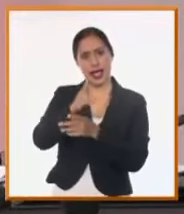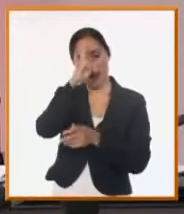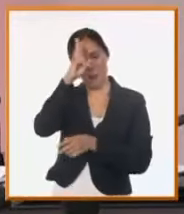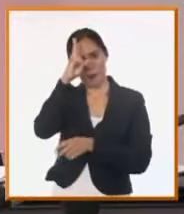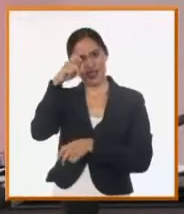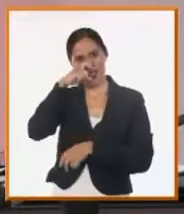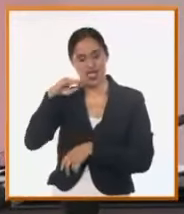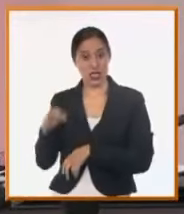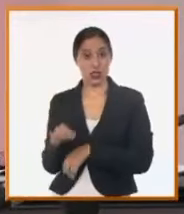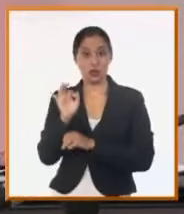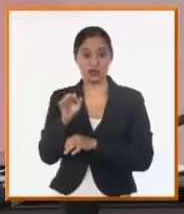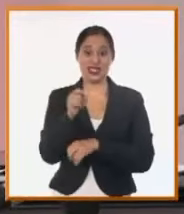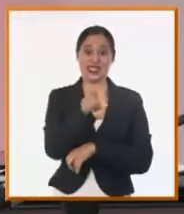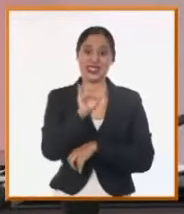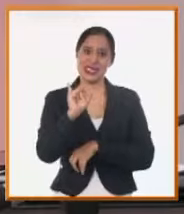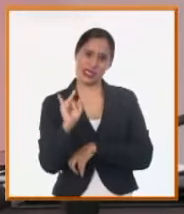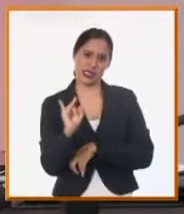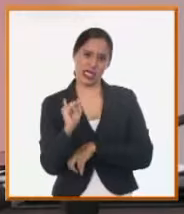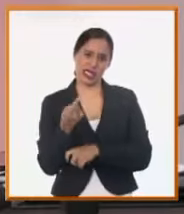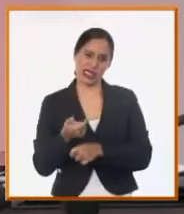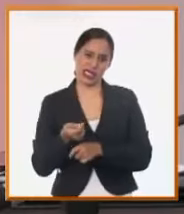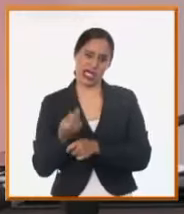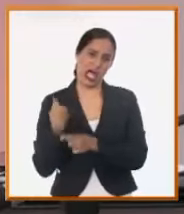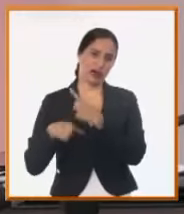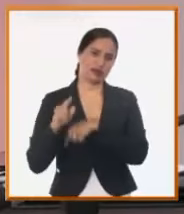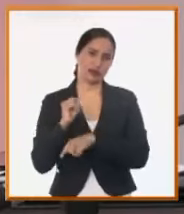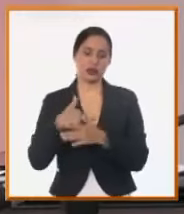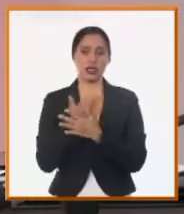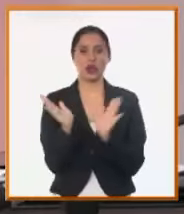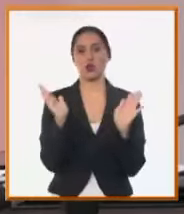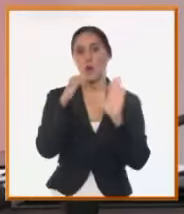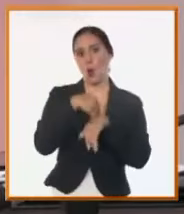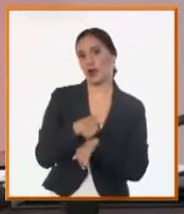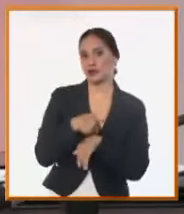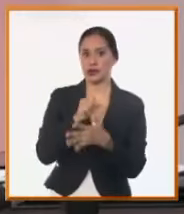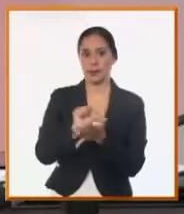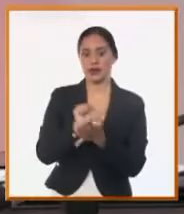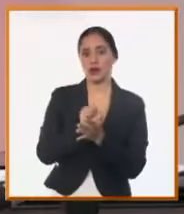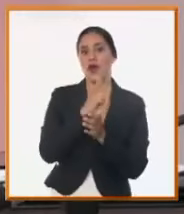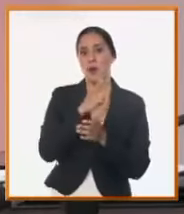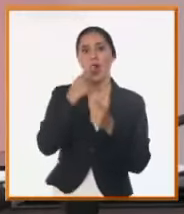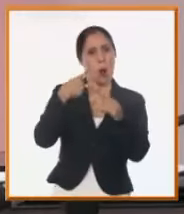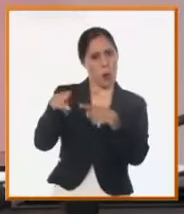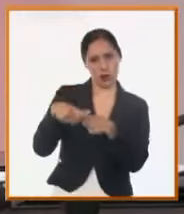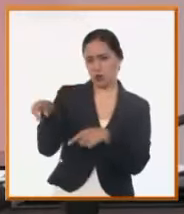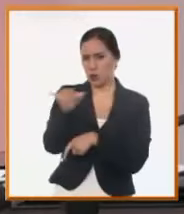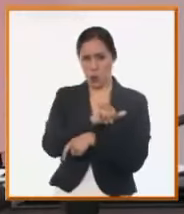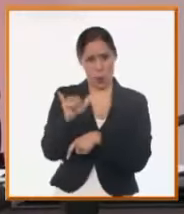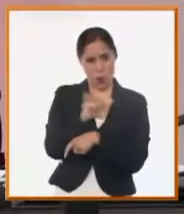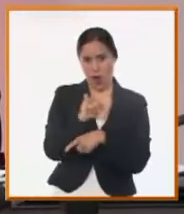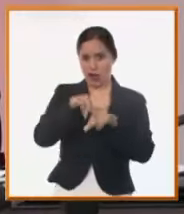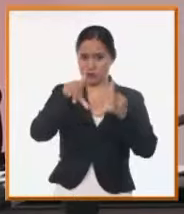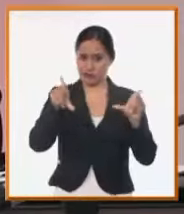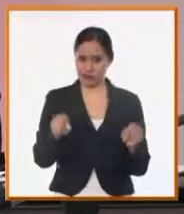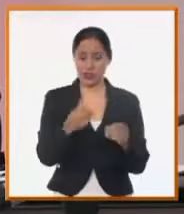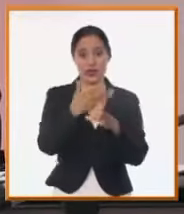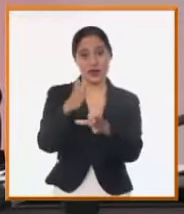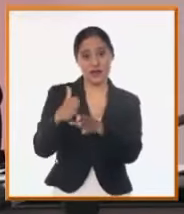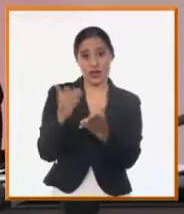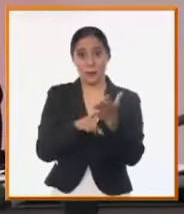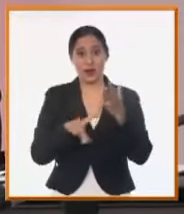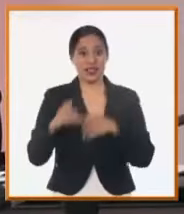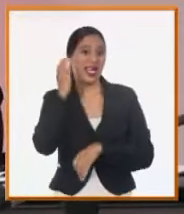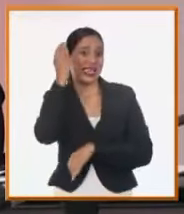días, dice, esperando a la memoria, que no ponen el servicio. Pero no solo es en Pinar del Río, hay otros territorios también donde hay